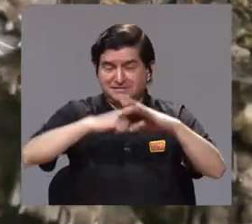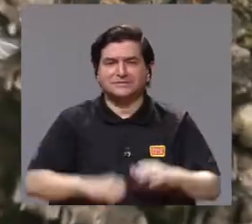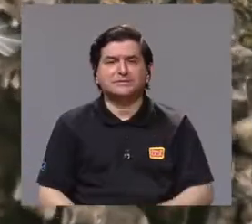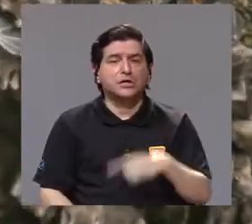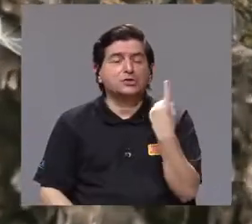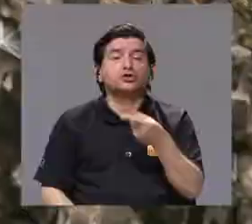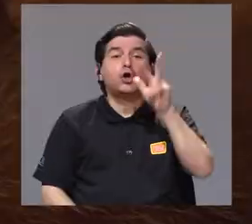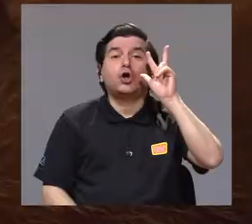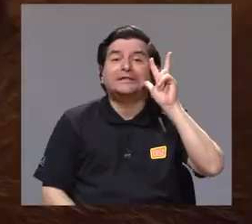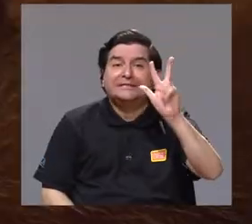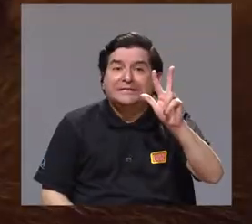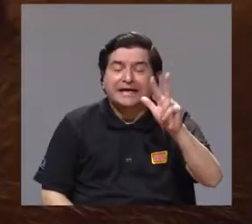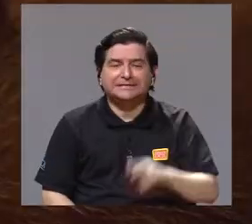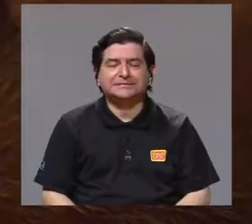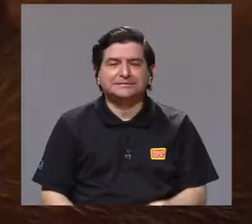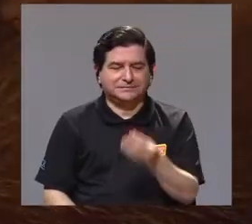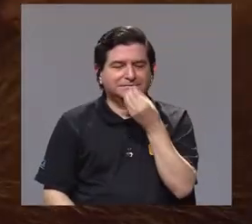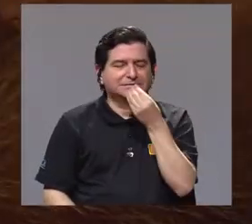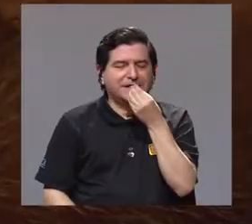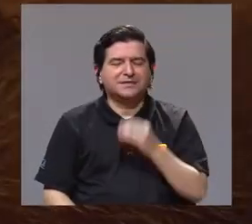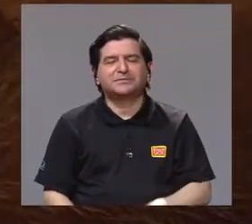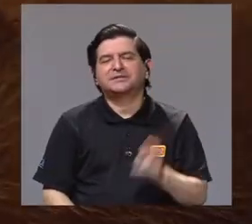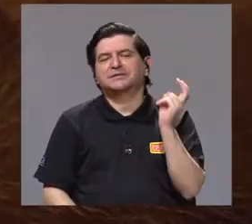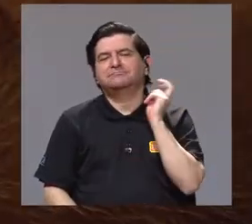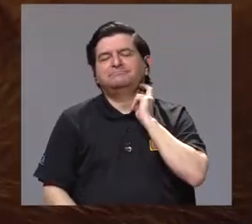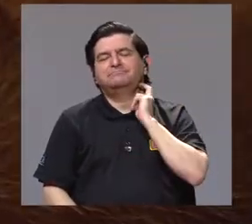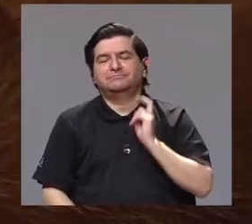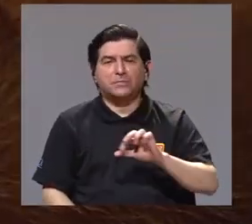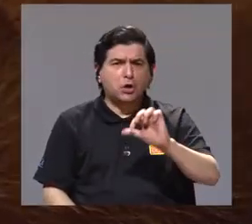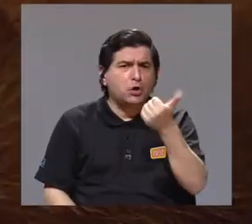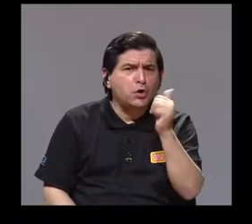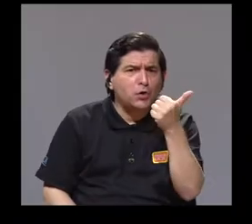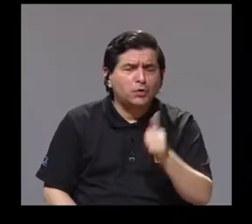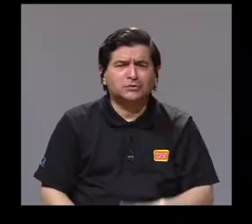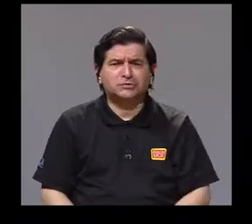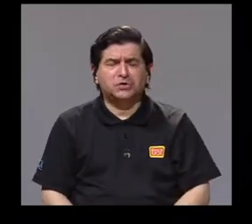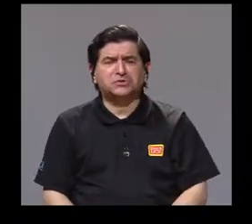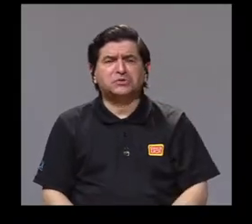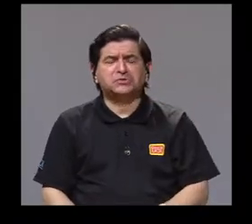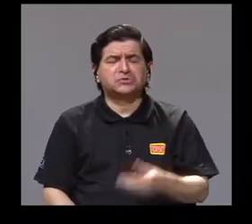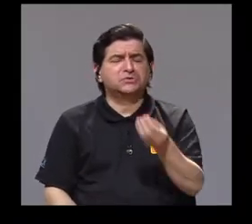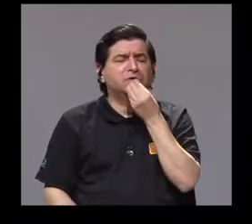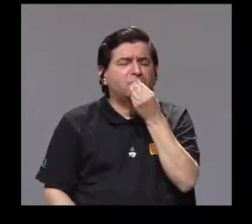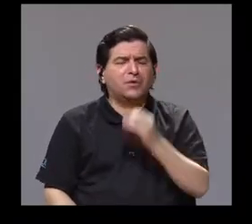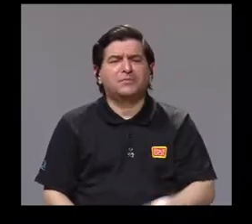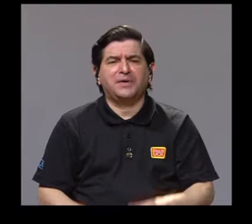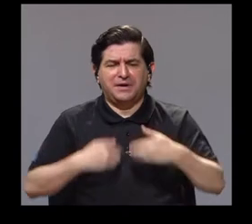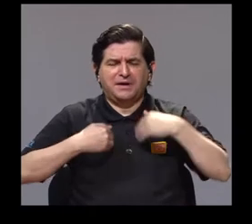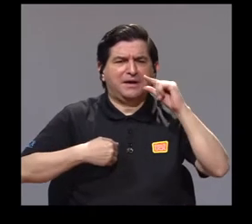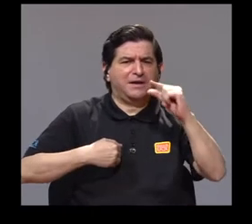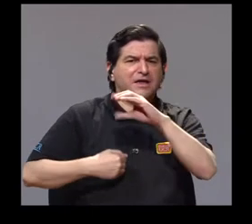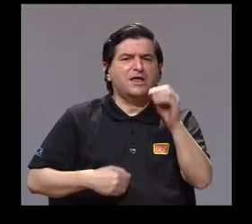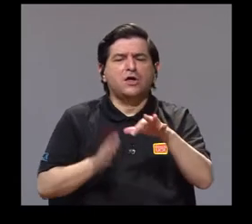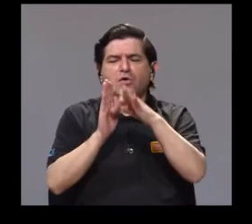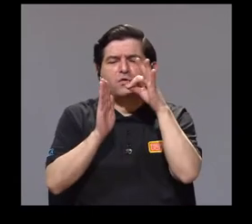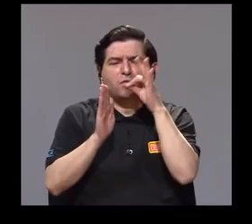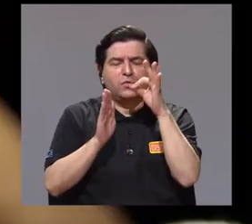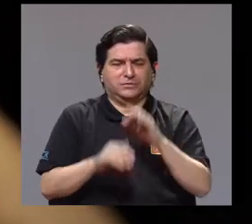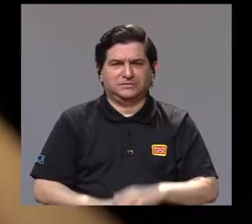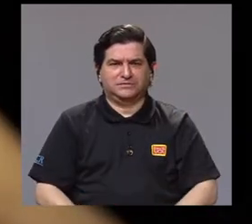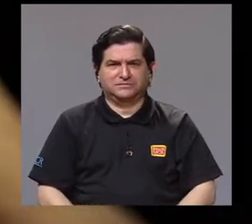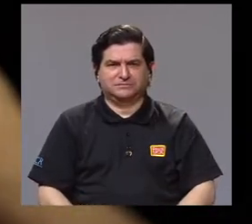habitan en el planeta, solo tres de ellas son vampiros. El resto se alimenta de insectos y frutas.